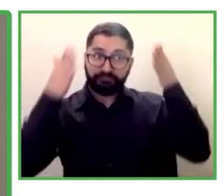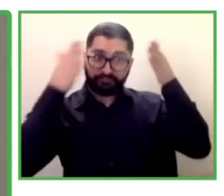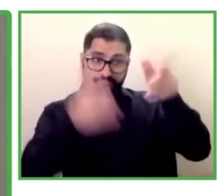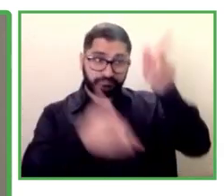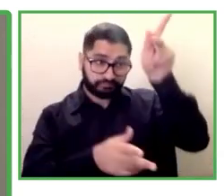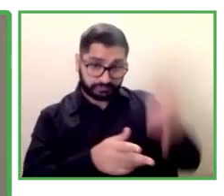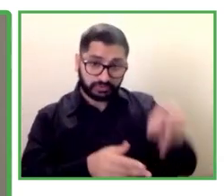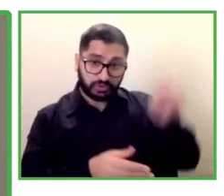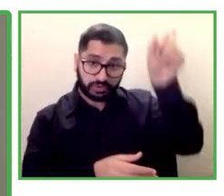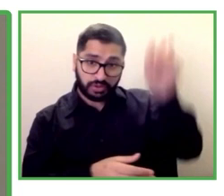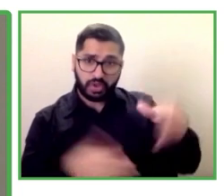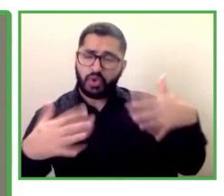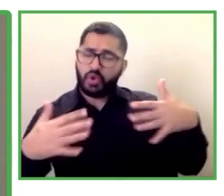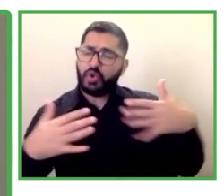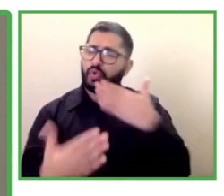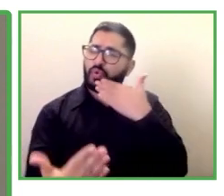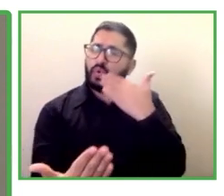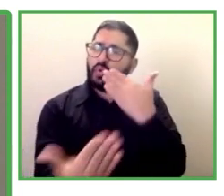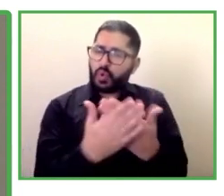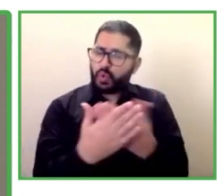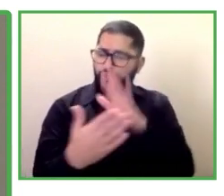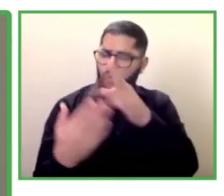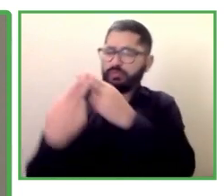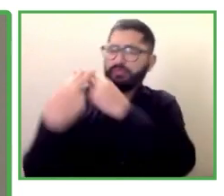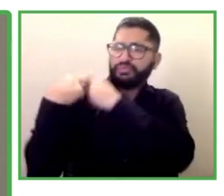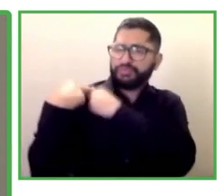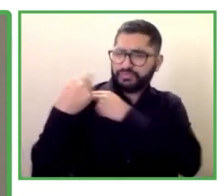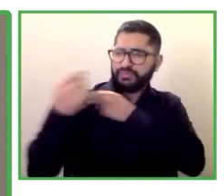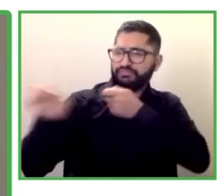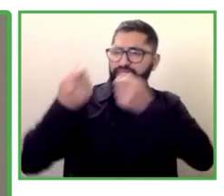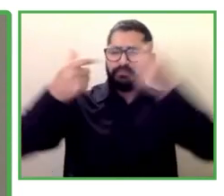darle ya paso a Laura para que hiciera su presentación Laura tienes la palabra